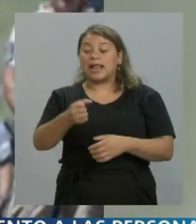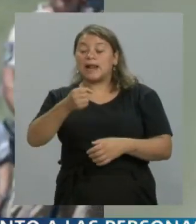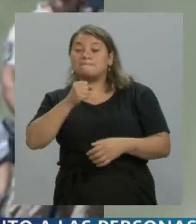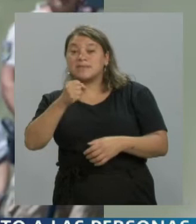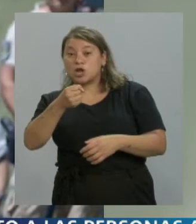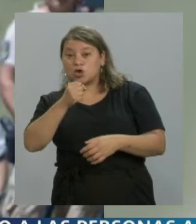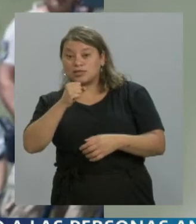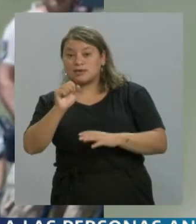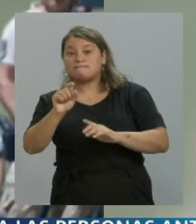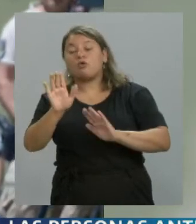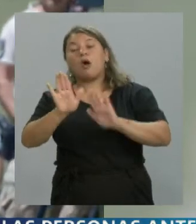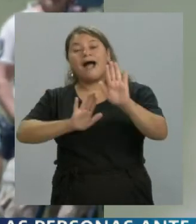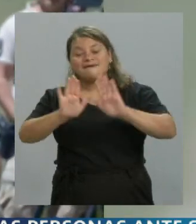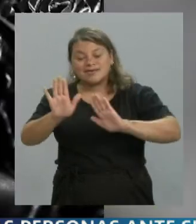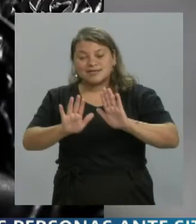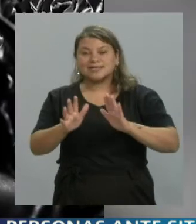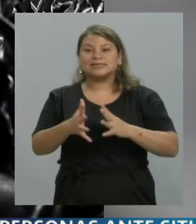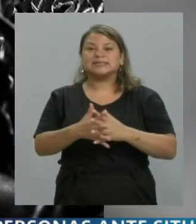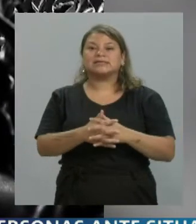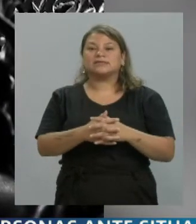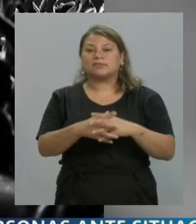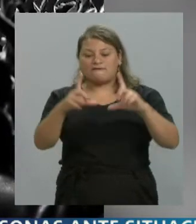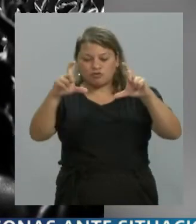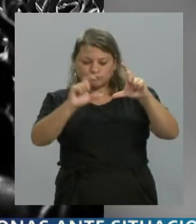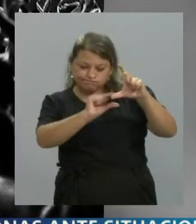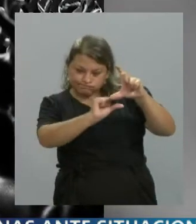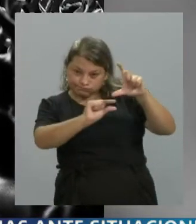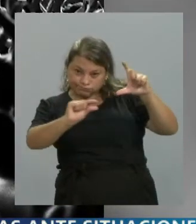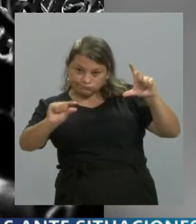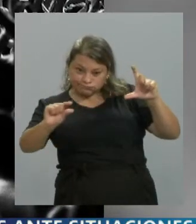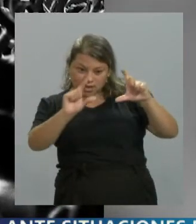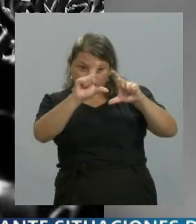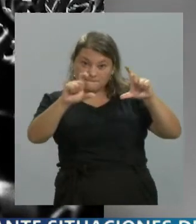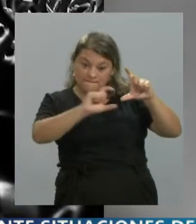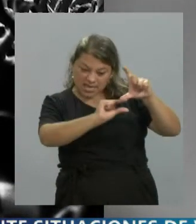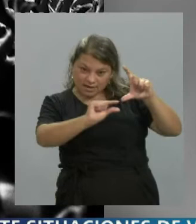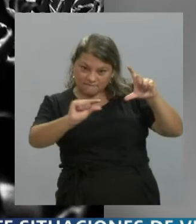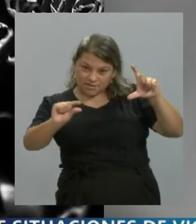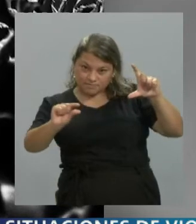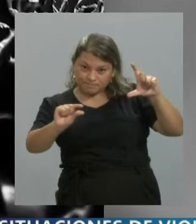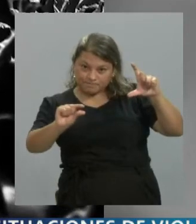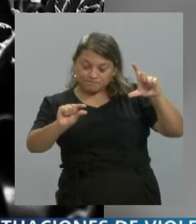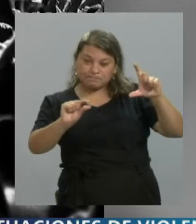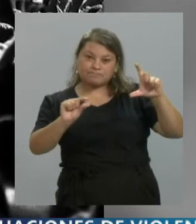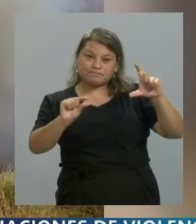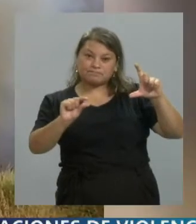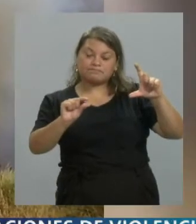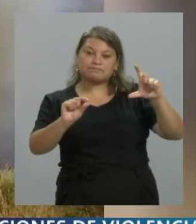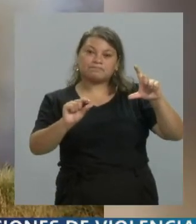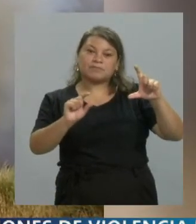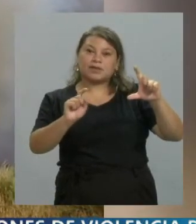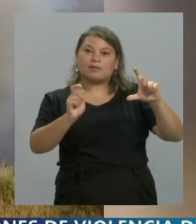el epígrafe, ¿cierto? Por lo menos en los medios